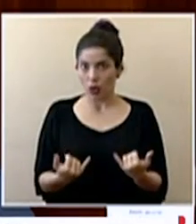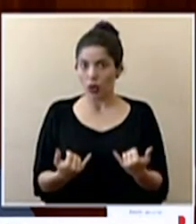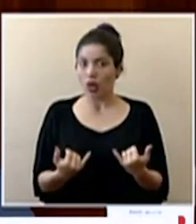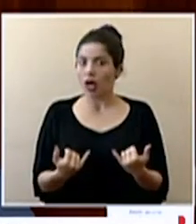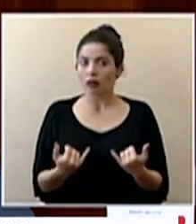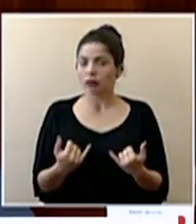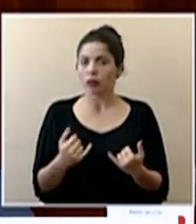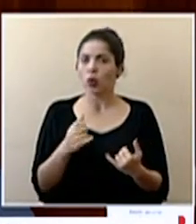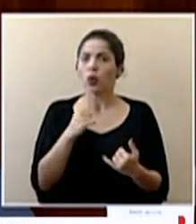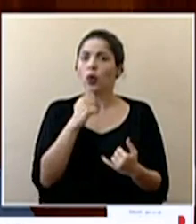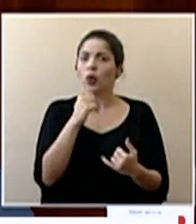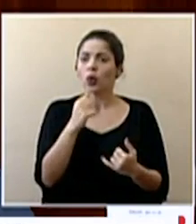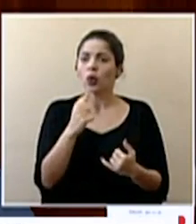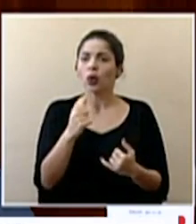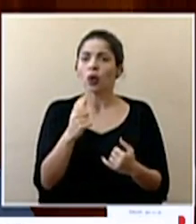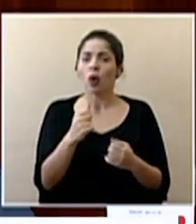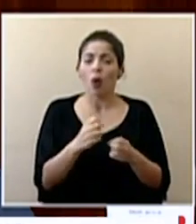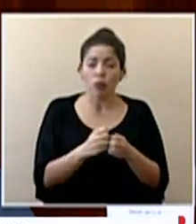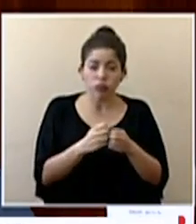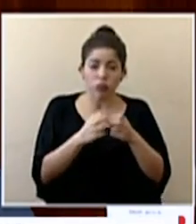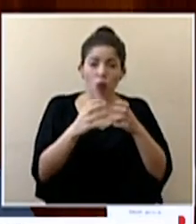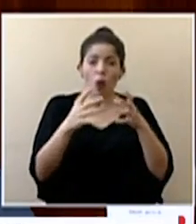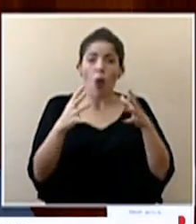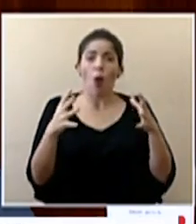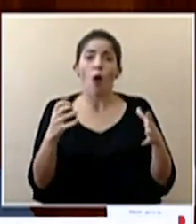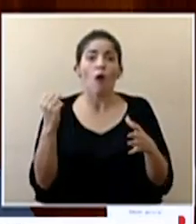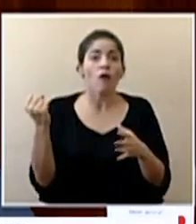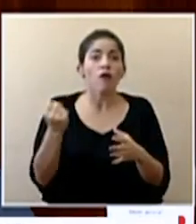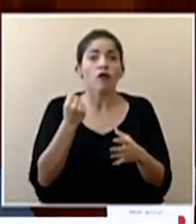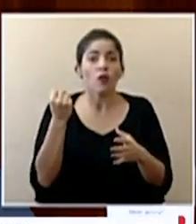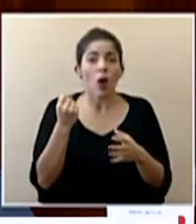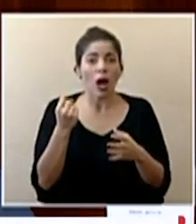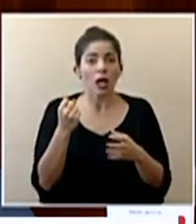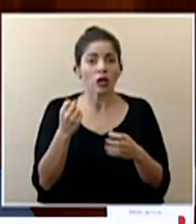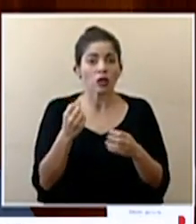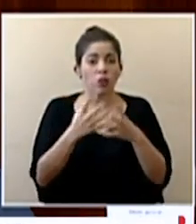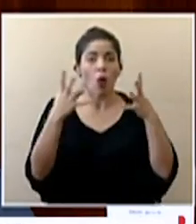no ha tenido un incremento intenso de casos.